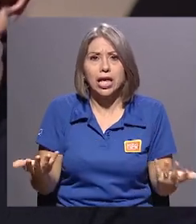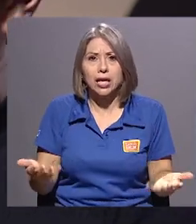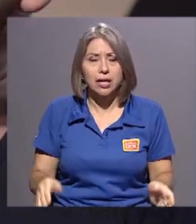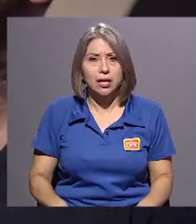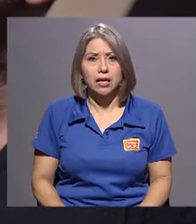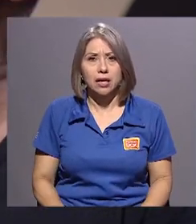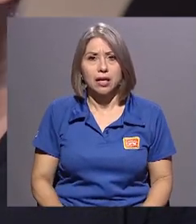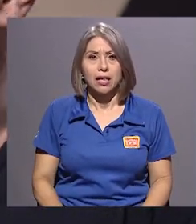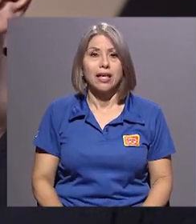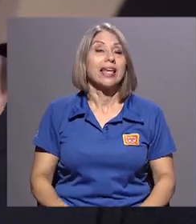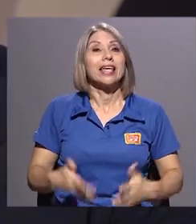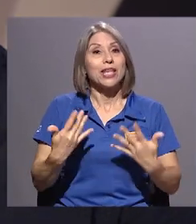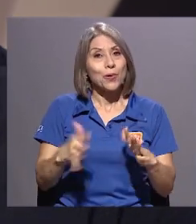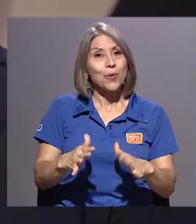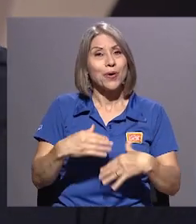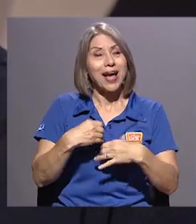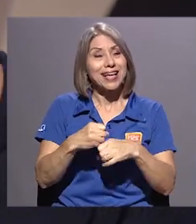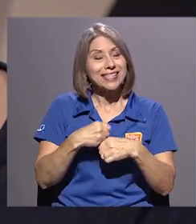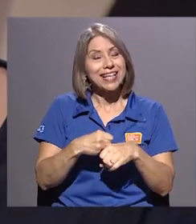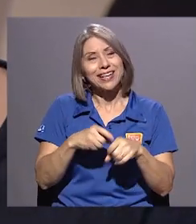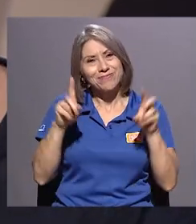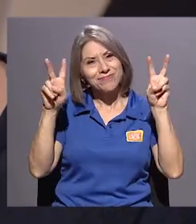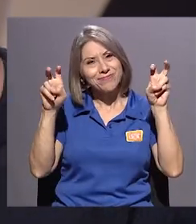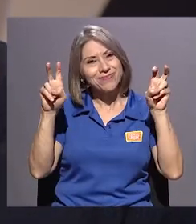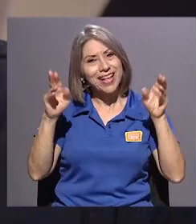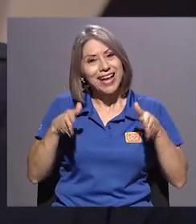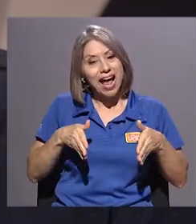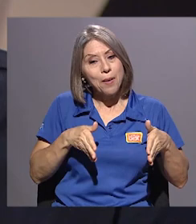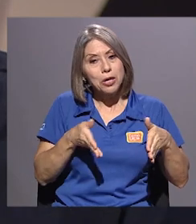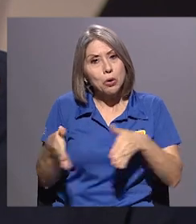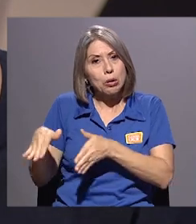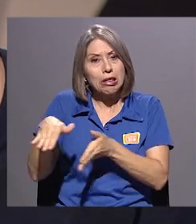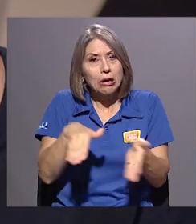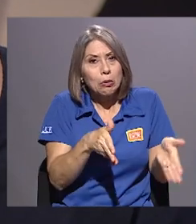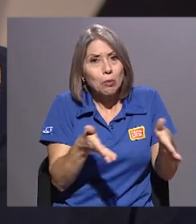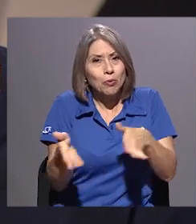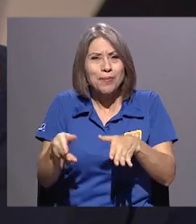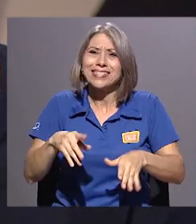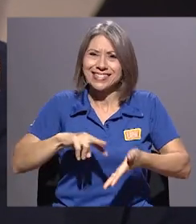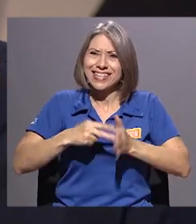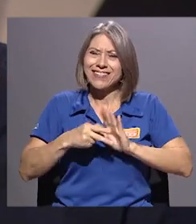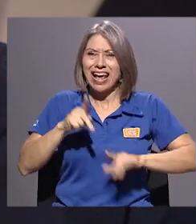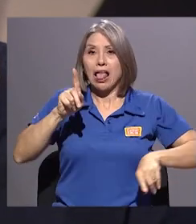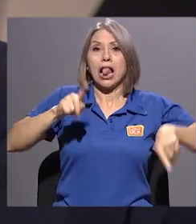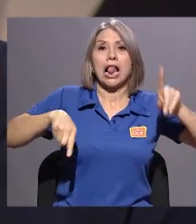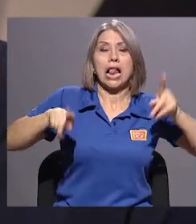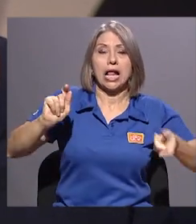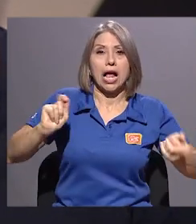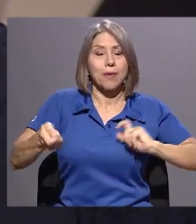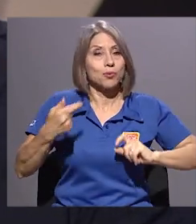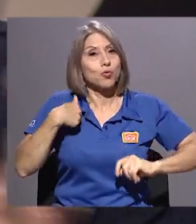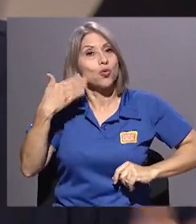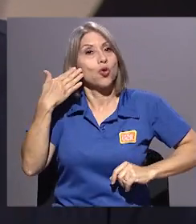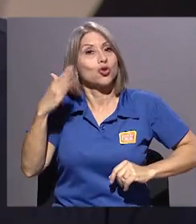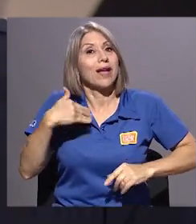Y construir ese camino de curvas peligrosas en donde uno no sabe si va a salir vivo, digamos que esa es la mayor complejidad, digamos, en